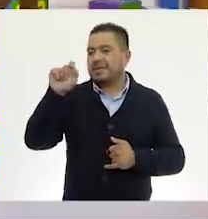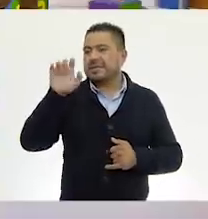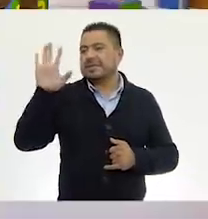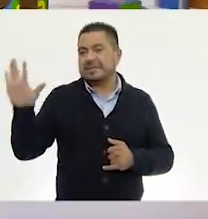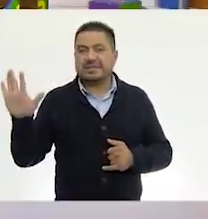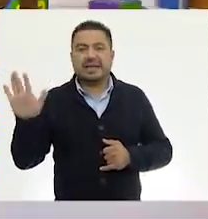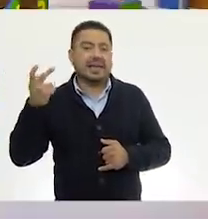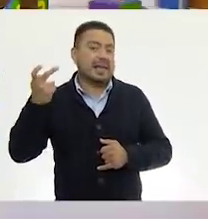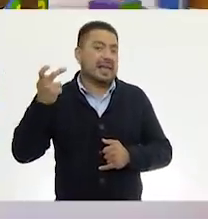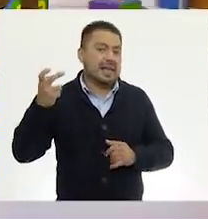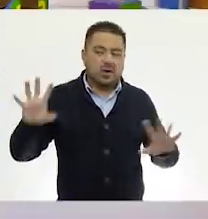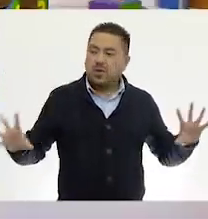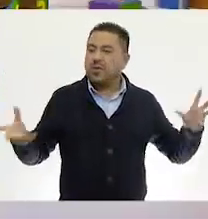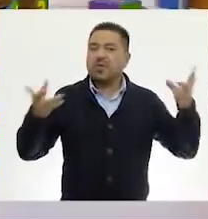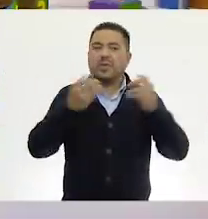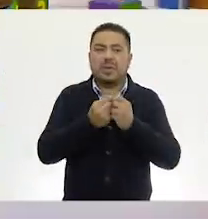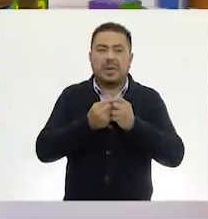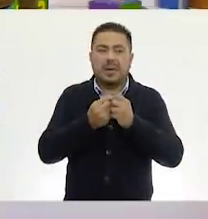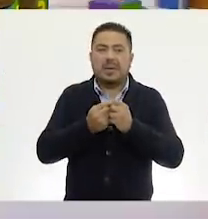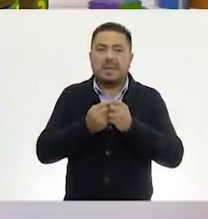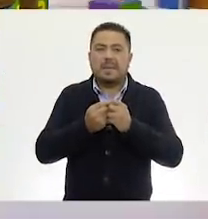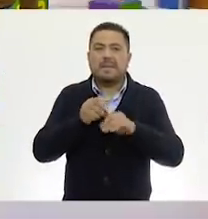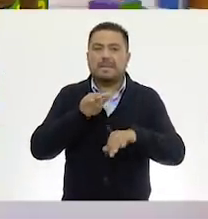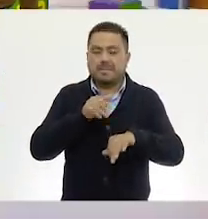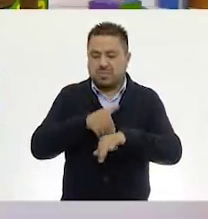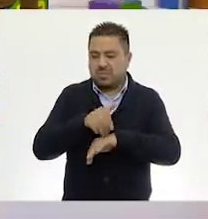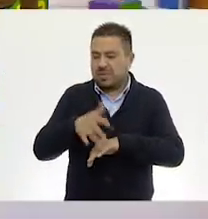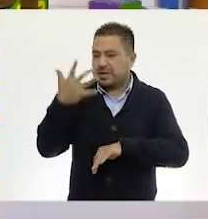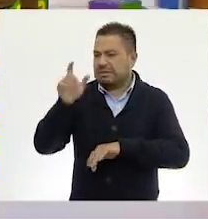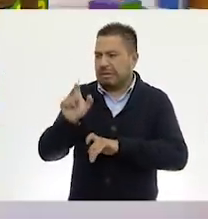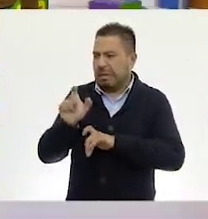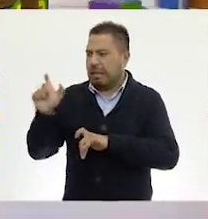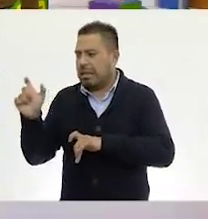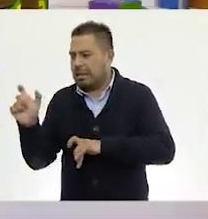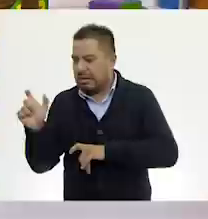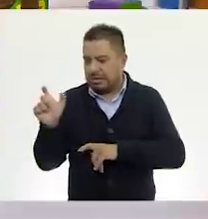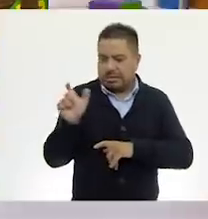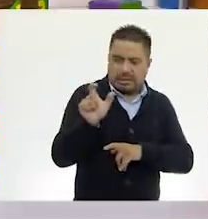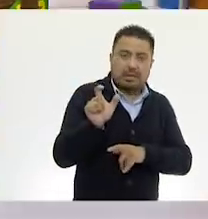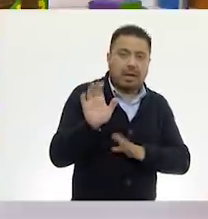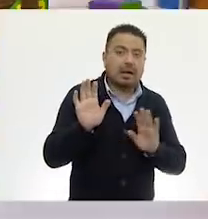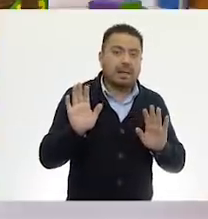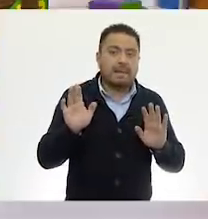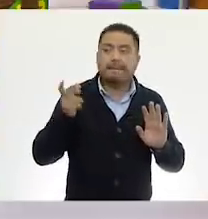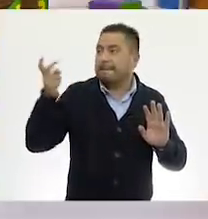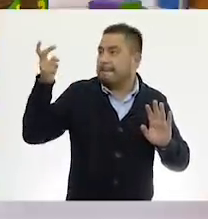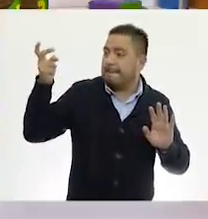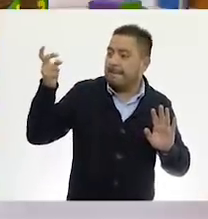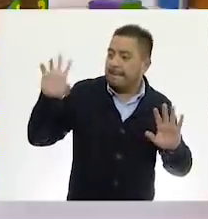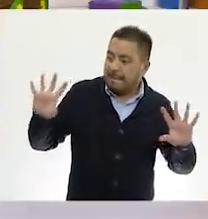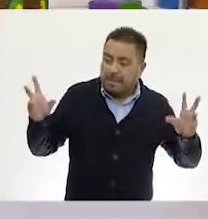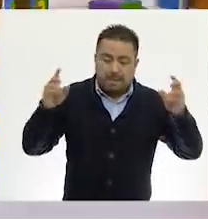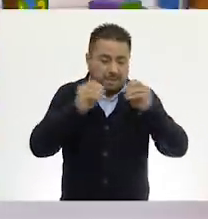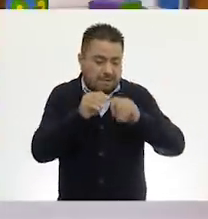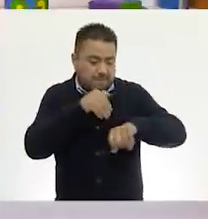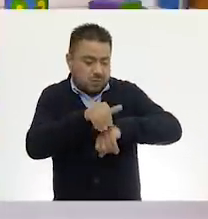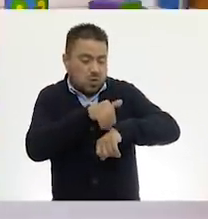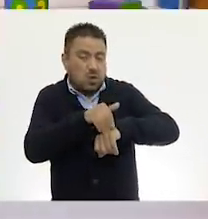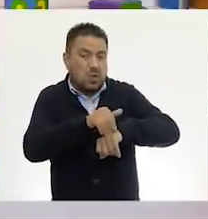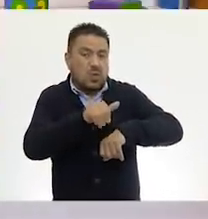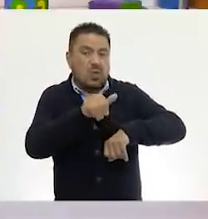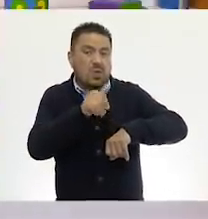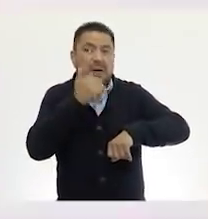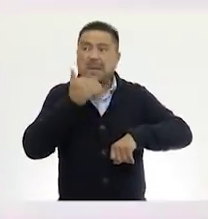Veinticinco. Ahí estamos. Entonces, voy a acercar un poquito más el número cinco que nos quedó lejecitos. Y ahí está entonces la construcción de nuestro número.